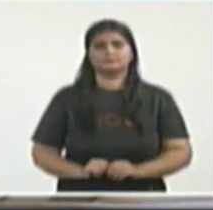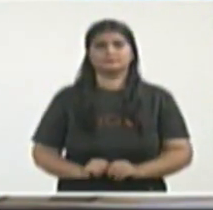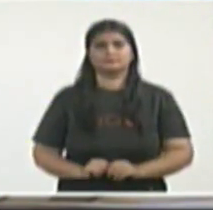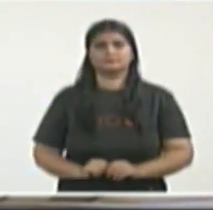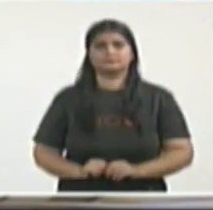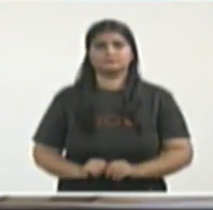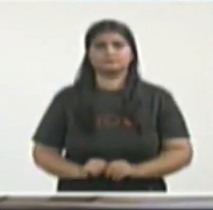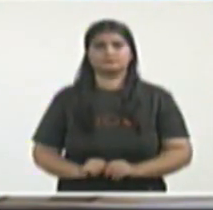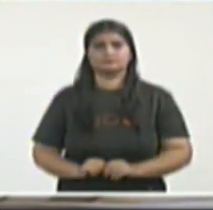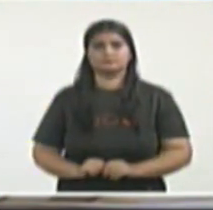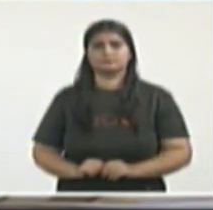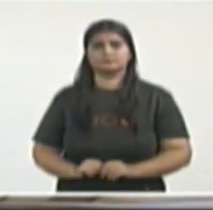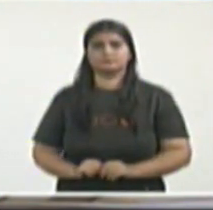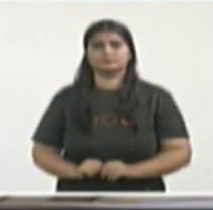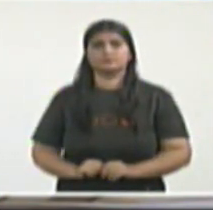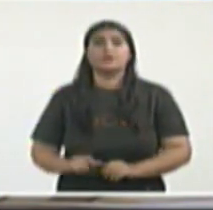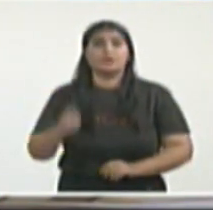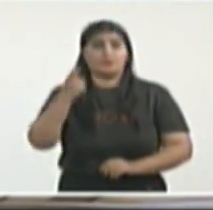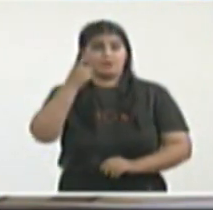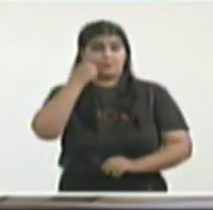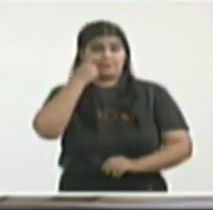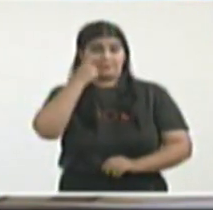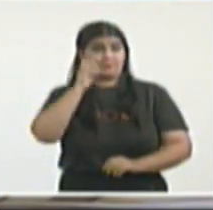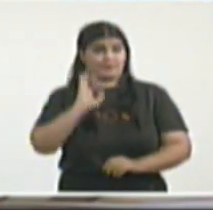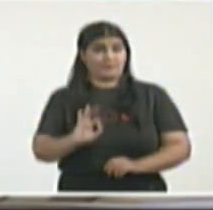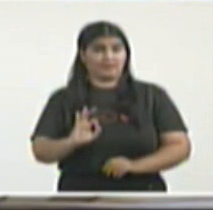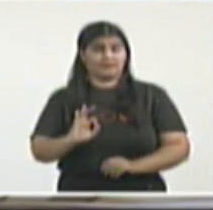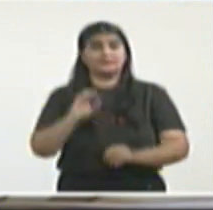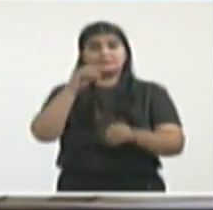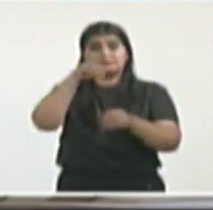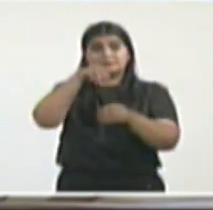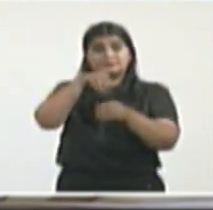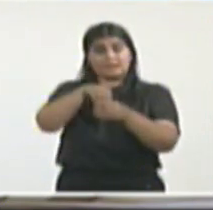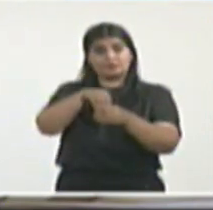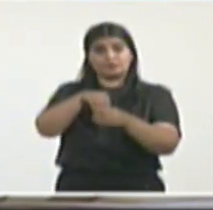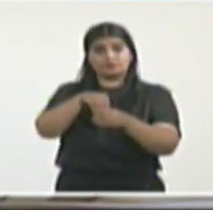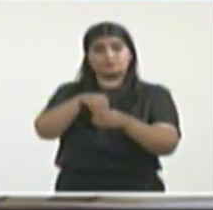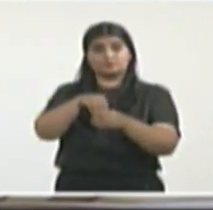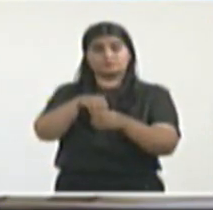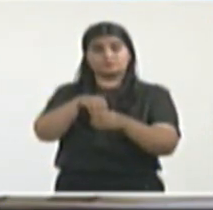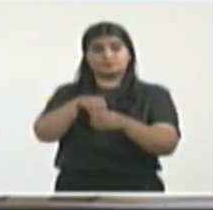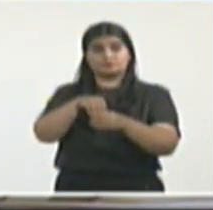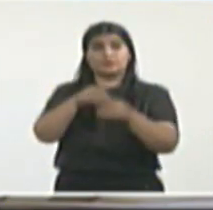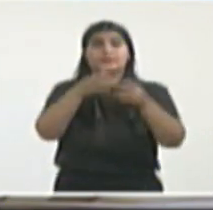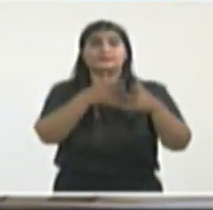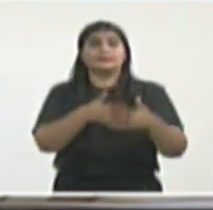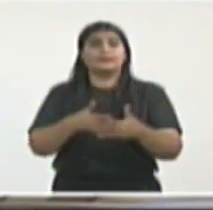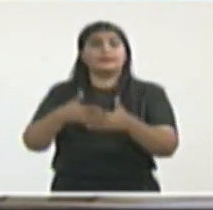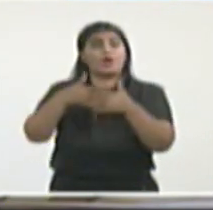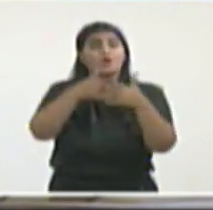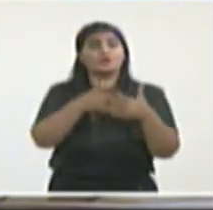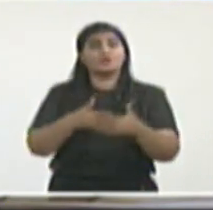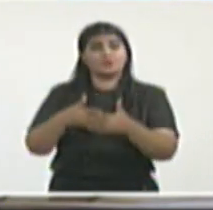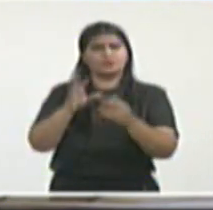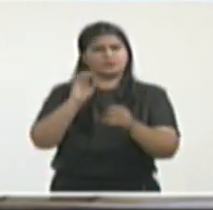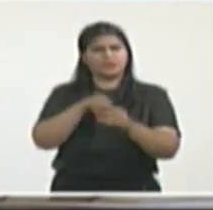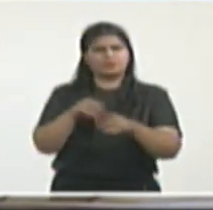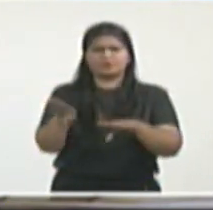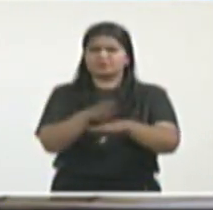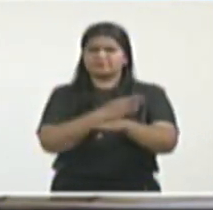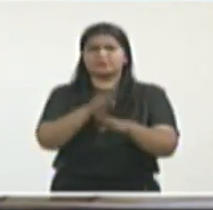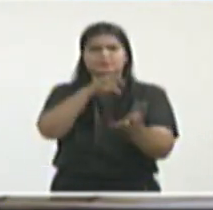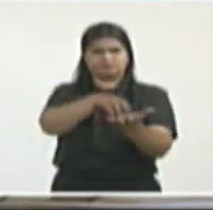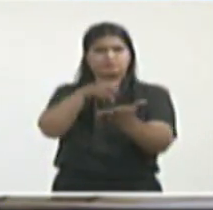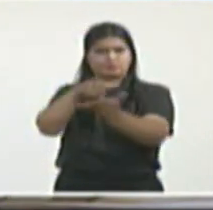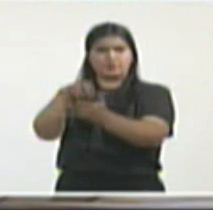compañía establecida en Miami, en la Florida, que generó esta etiqueta y generó esta campaña,